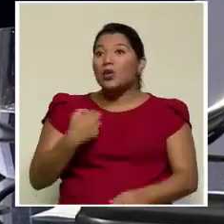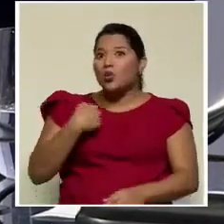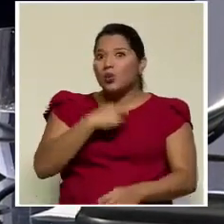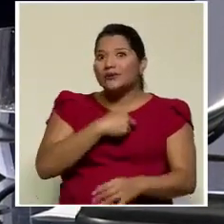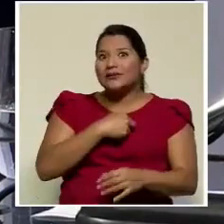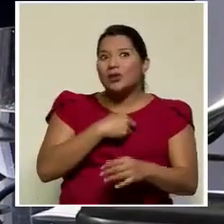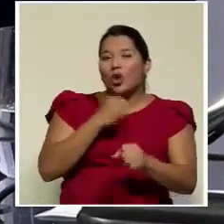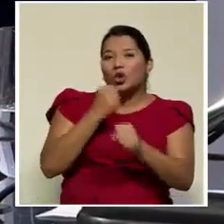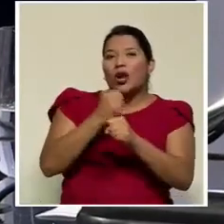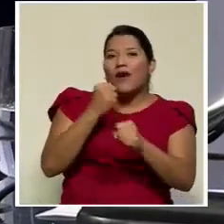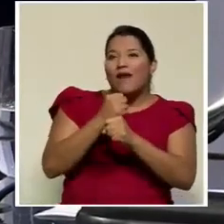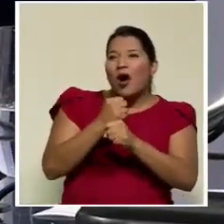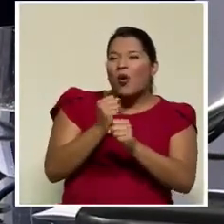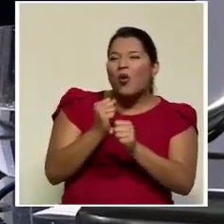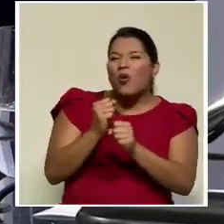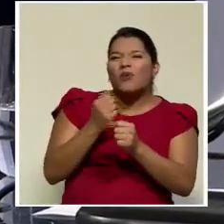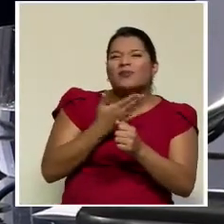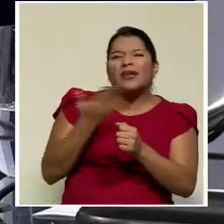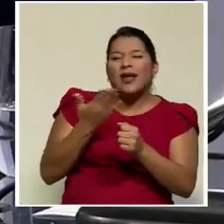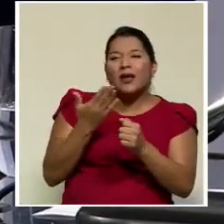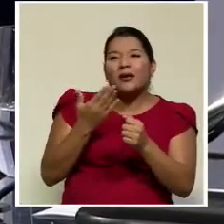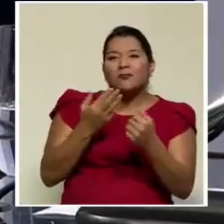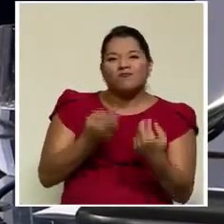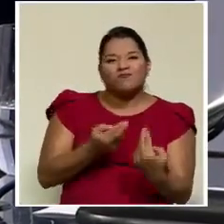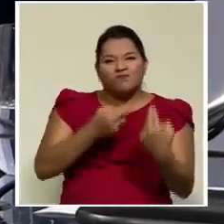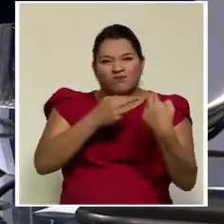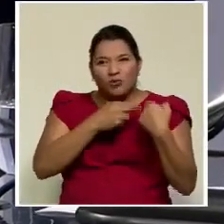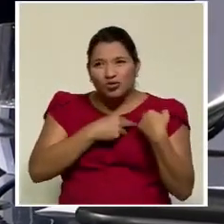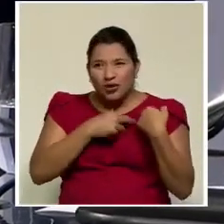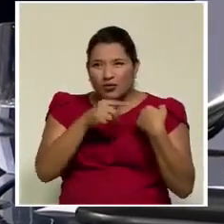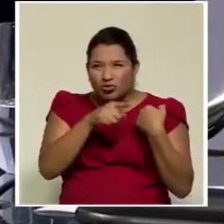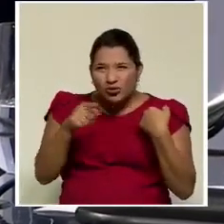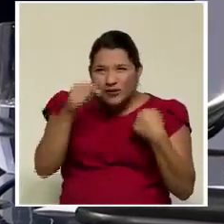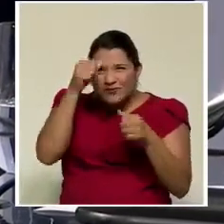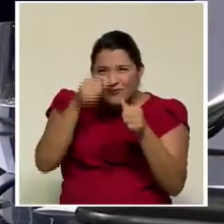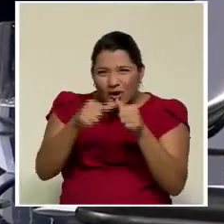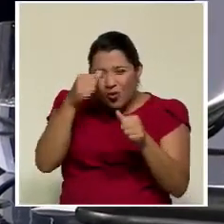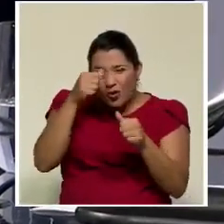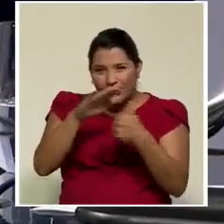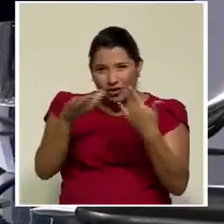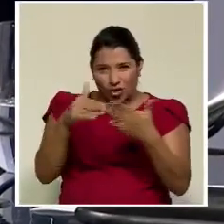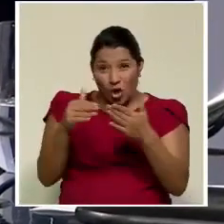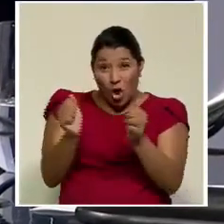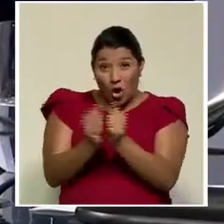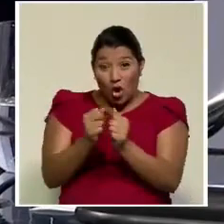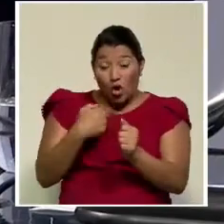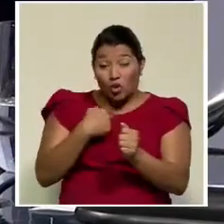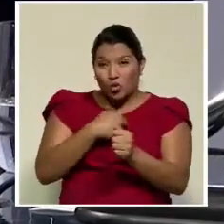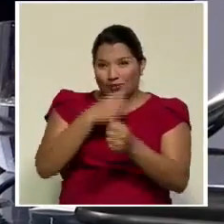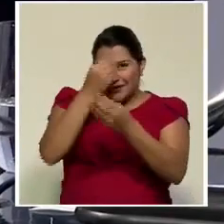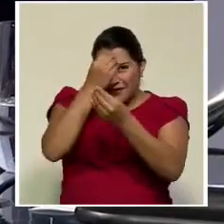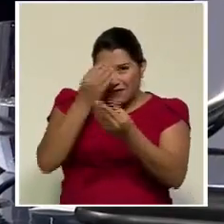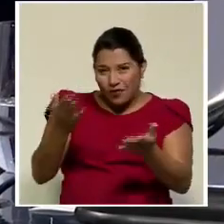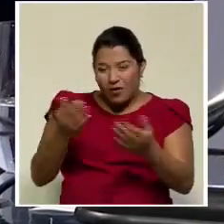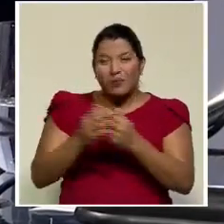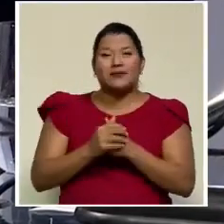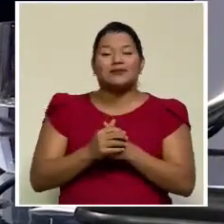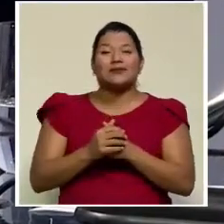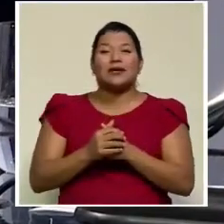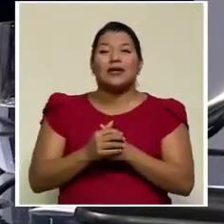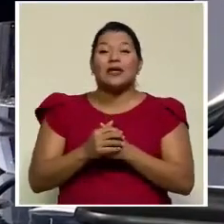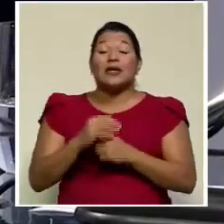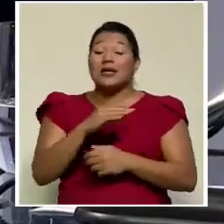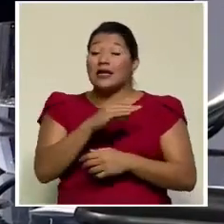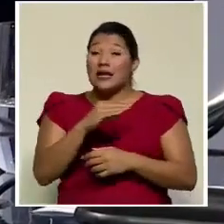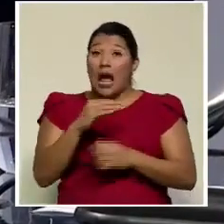ejercicio que hagamos a menudo, estamos en el tuit, en la limitación de los caracteres, en